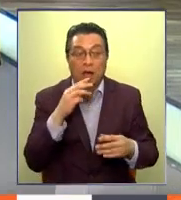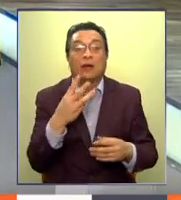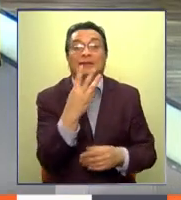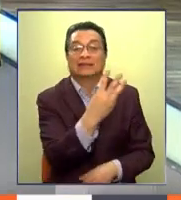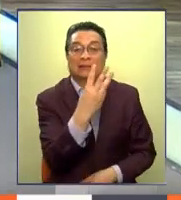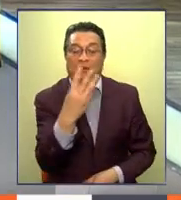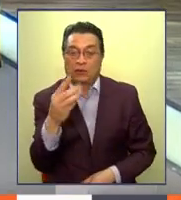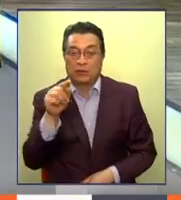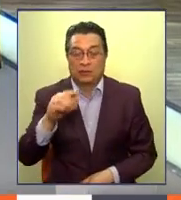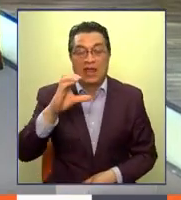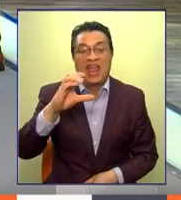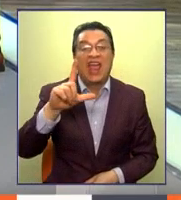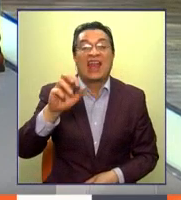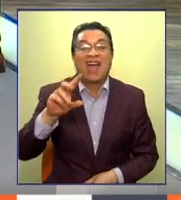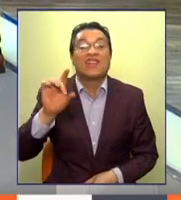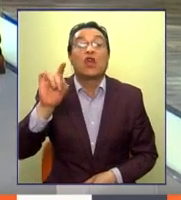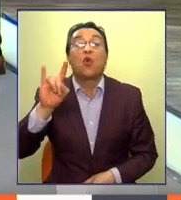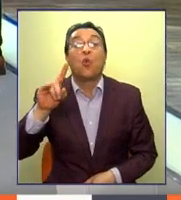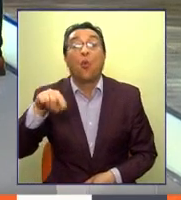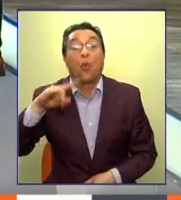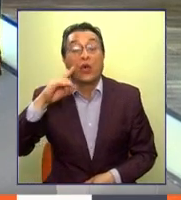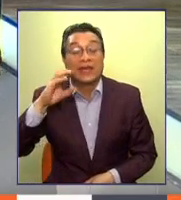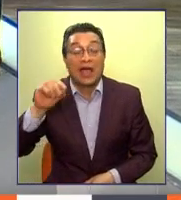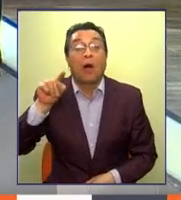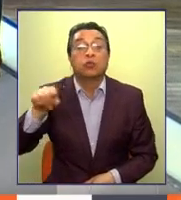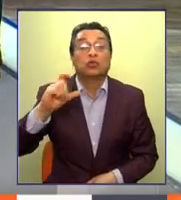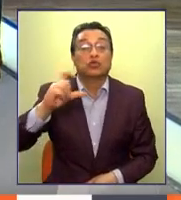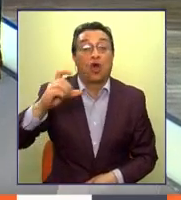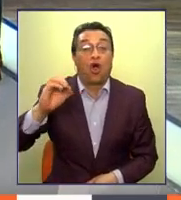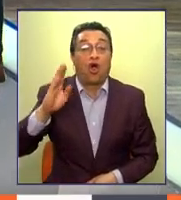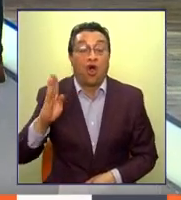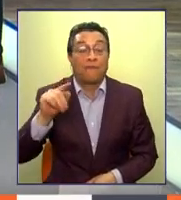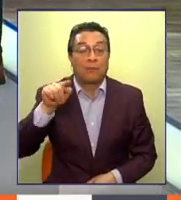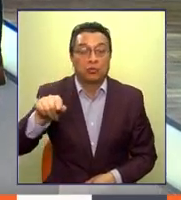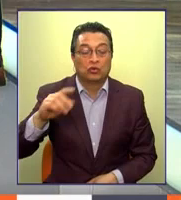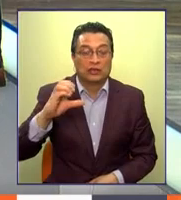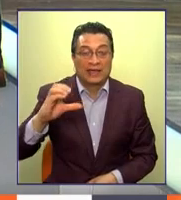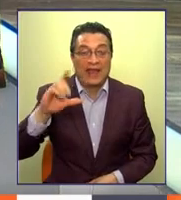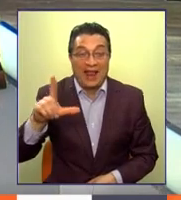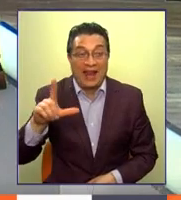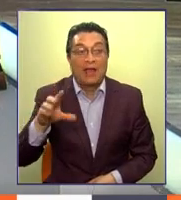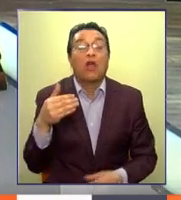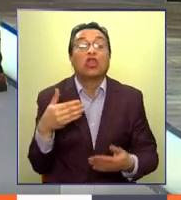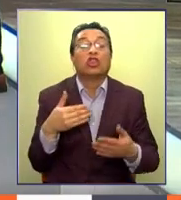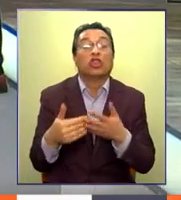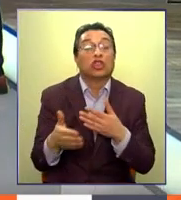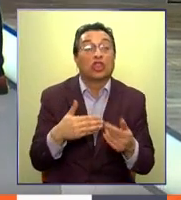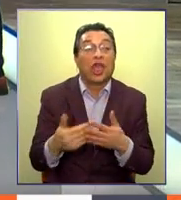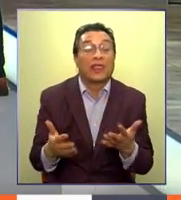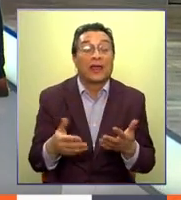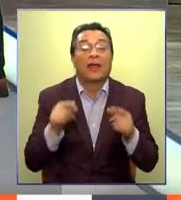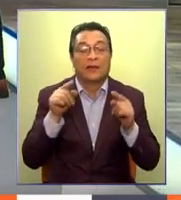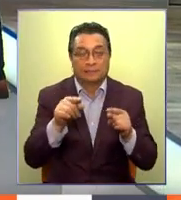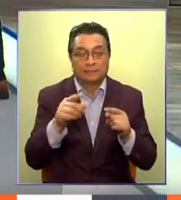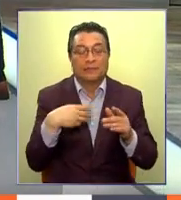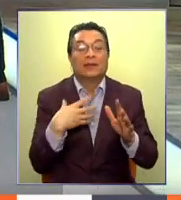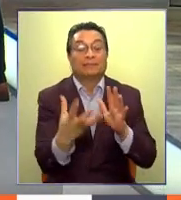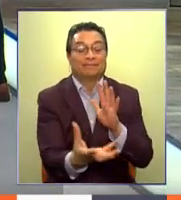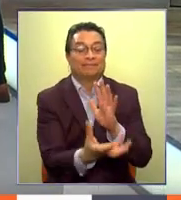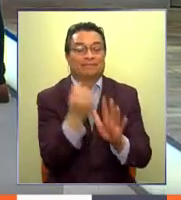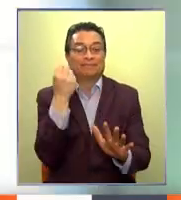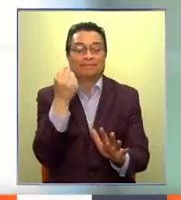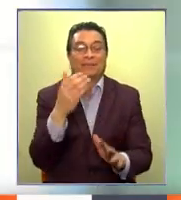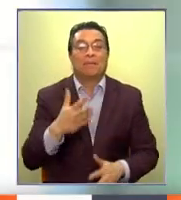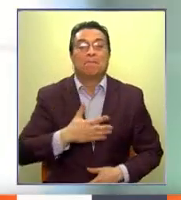.claveunica.gov.cl y debe hacer clic, ¿dónde? En recuperar tu clave.